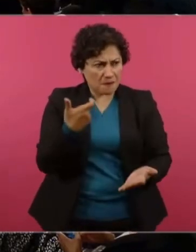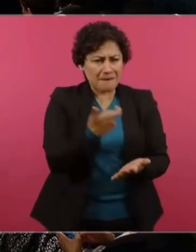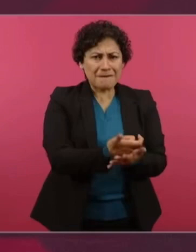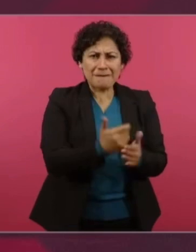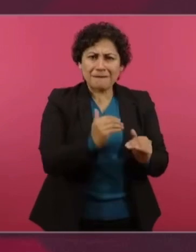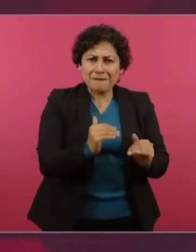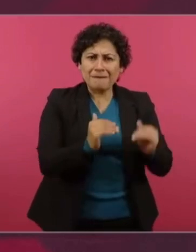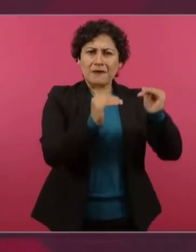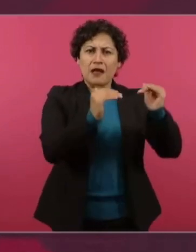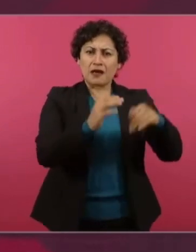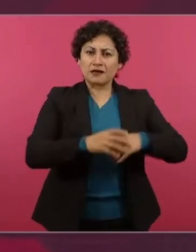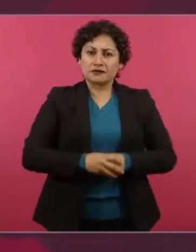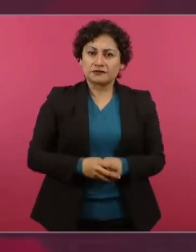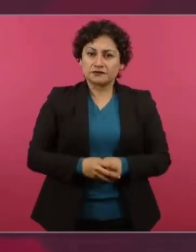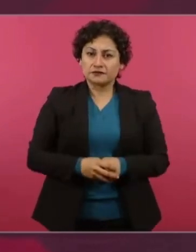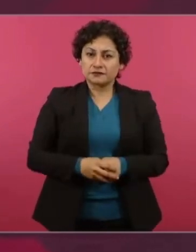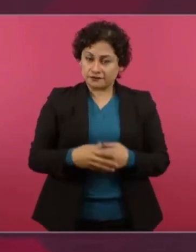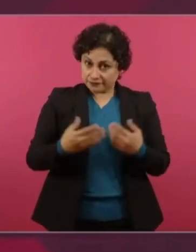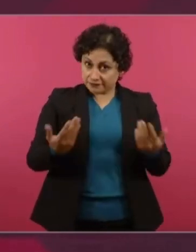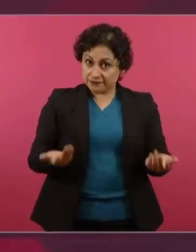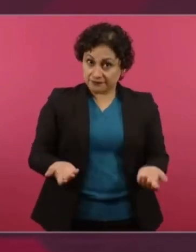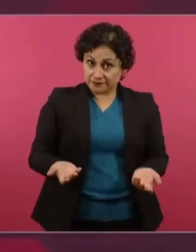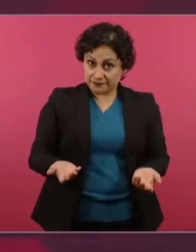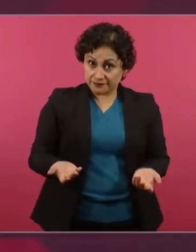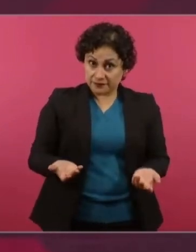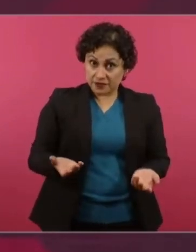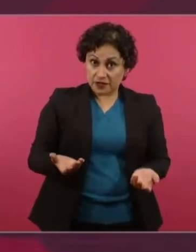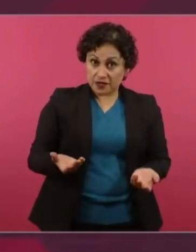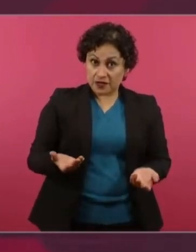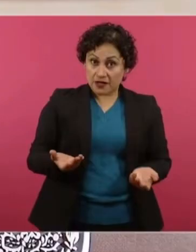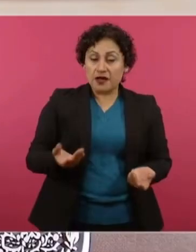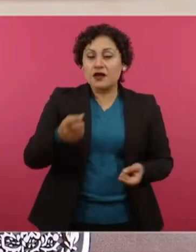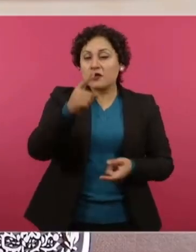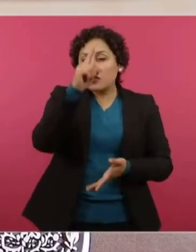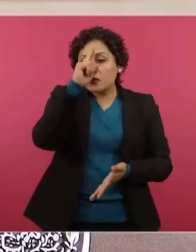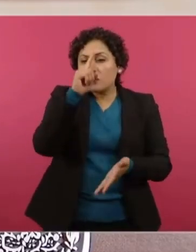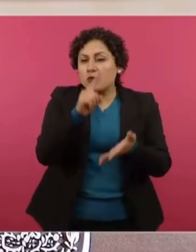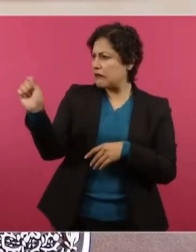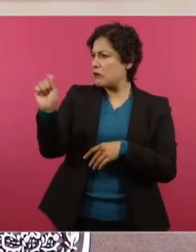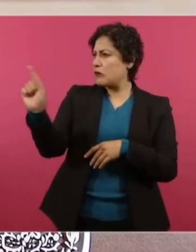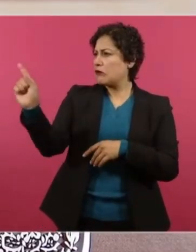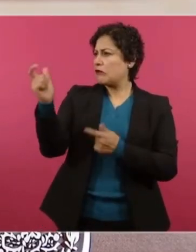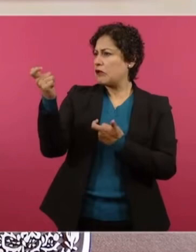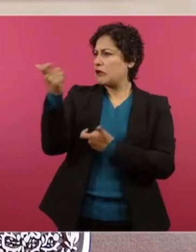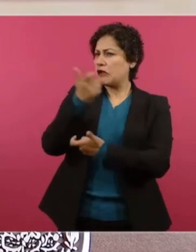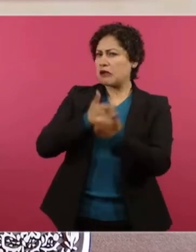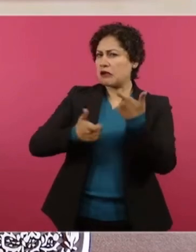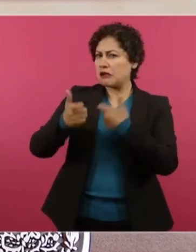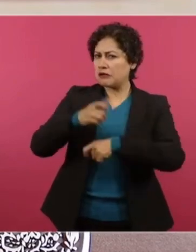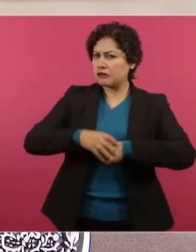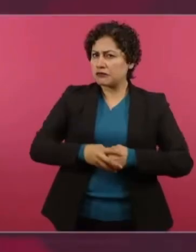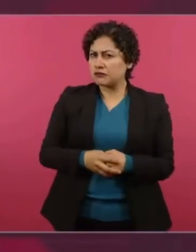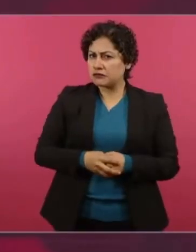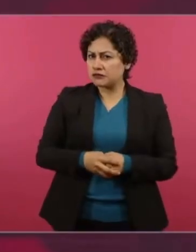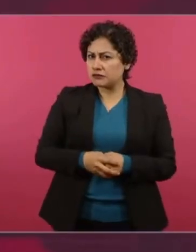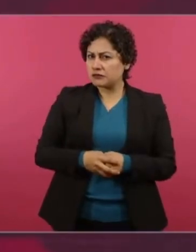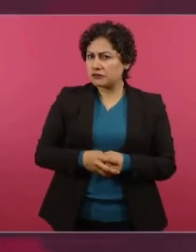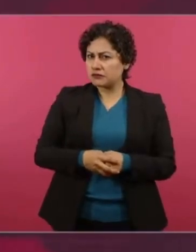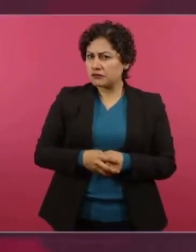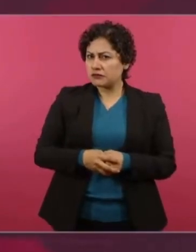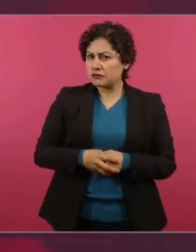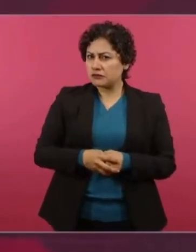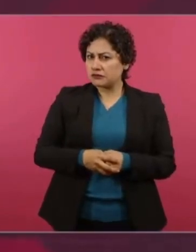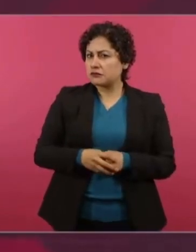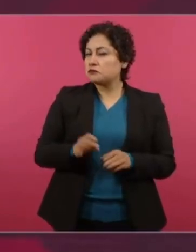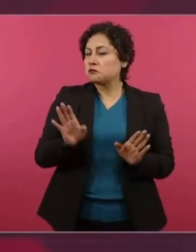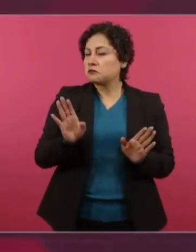Imagínate un economista de estos tecnócratas, que le pidas que te explique